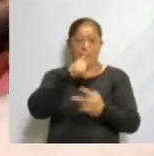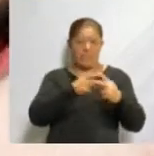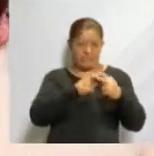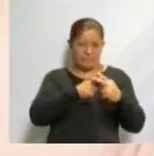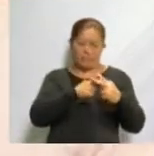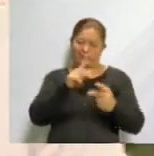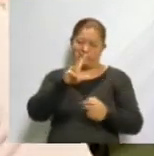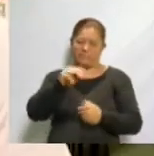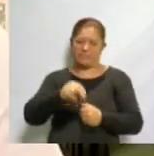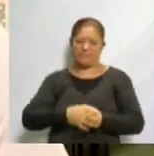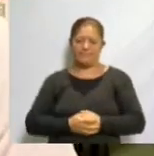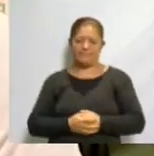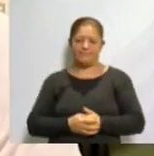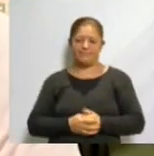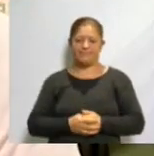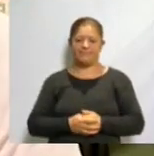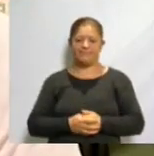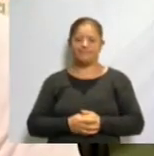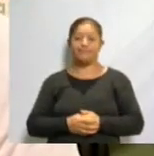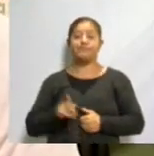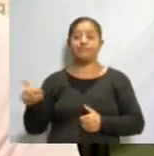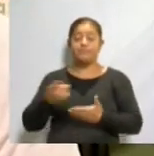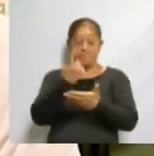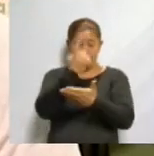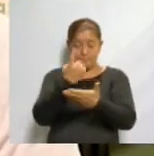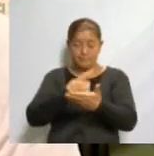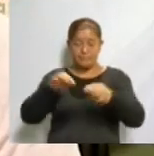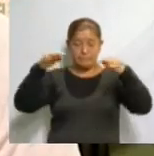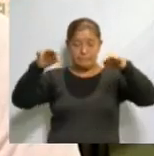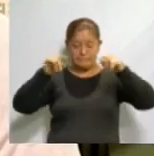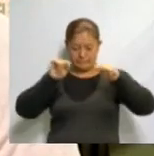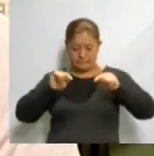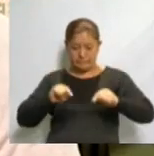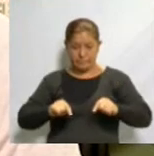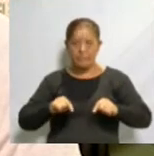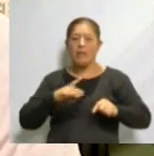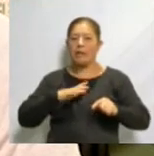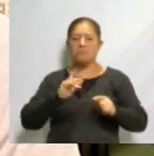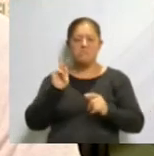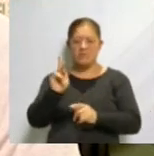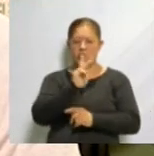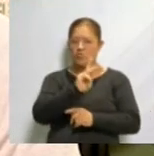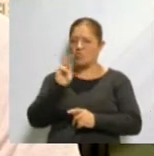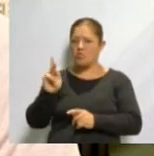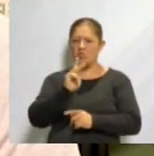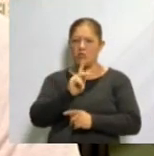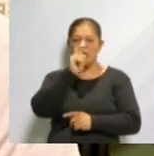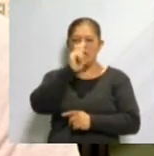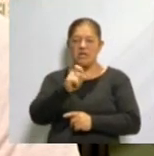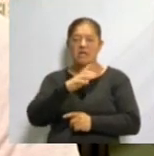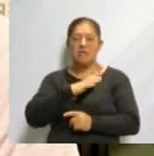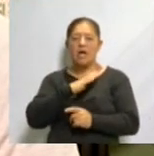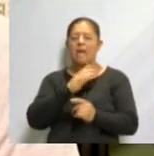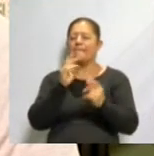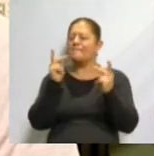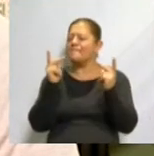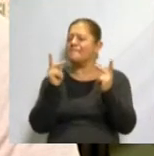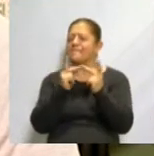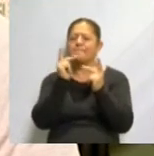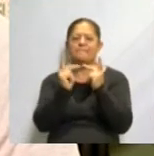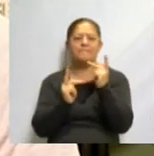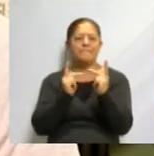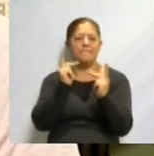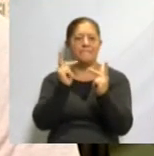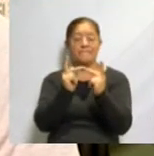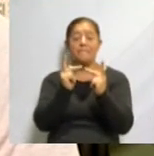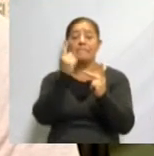ya que en el diseño del papel picado generalmente es simétrico, es decir, que existe una correspondencia exacta que